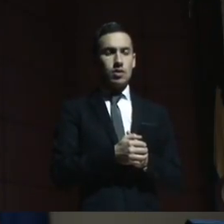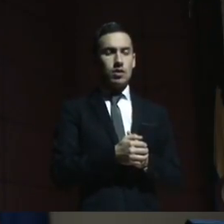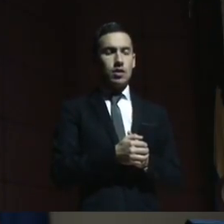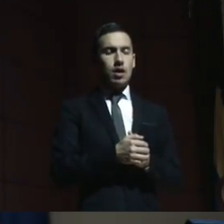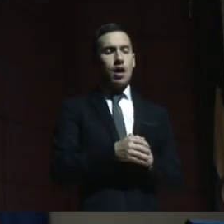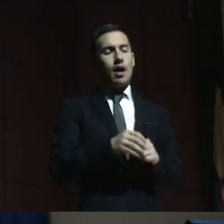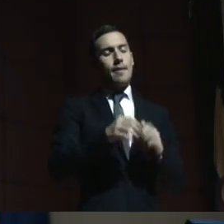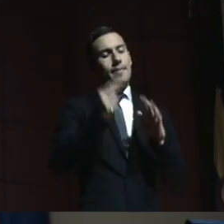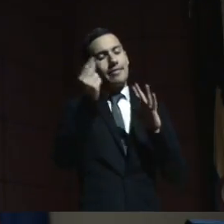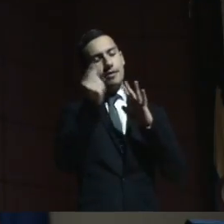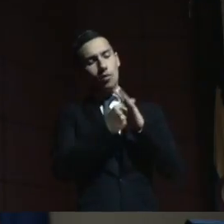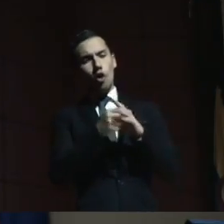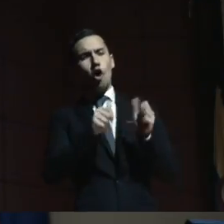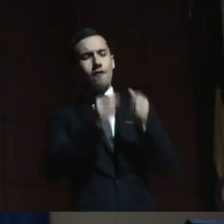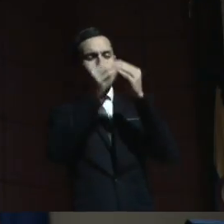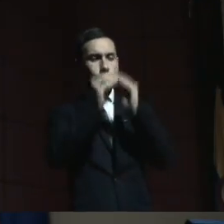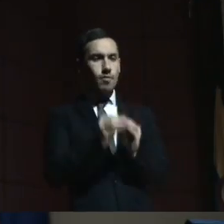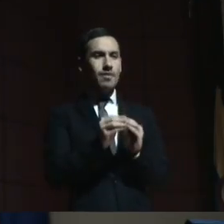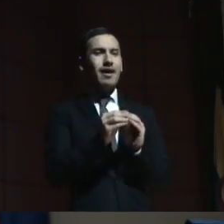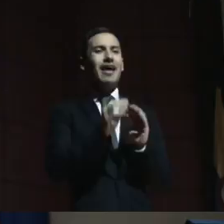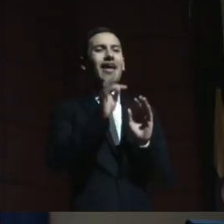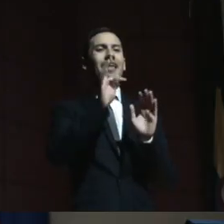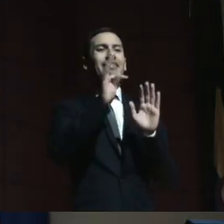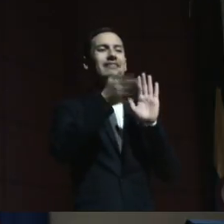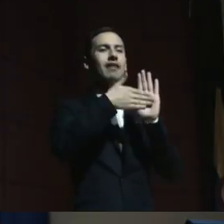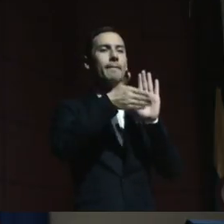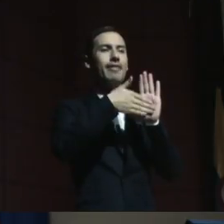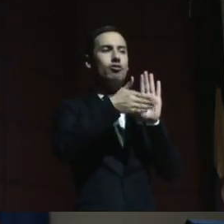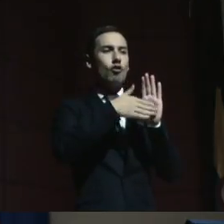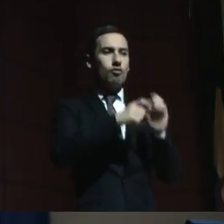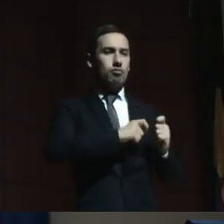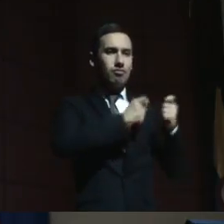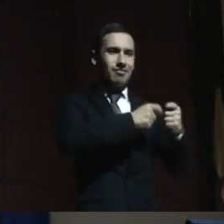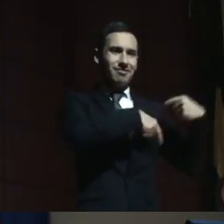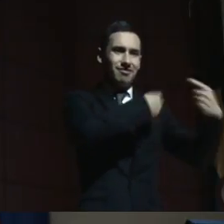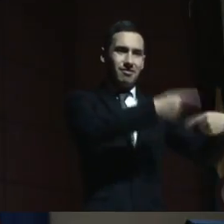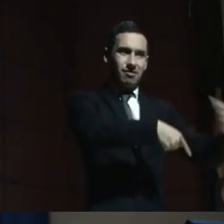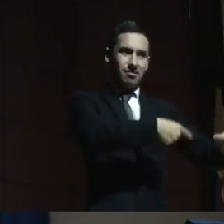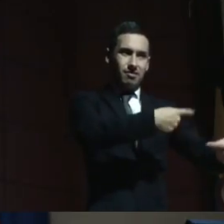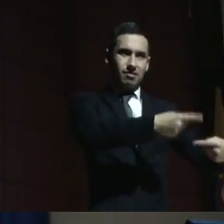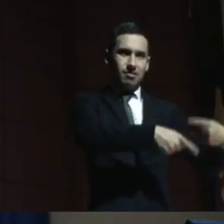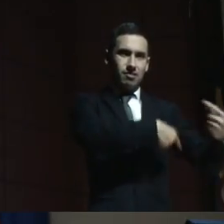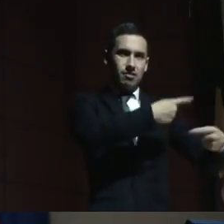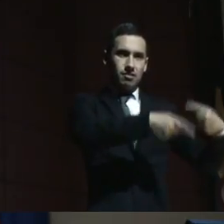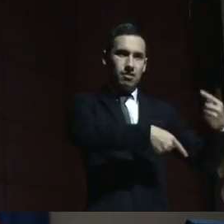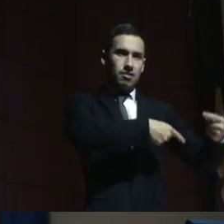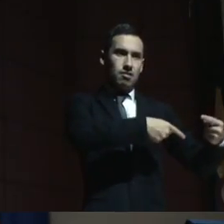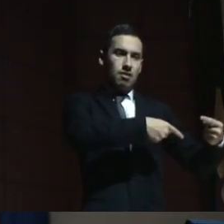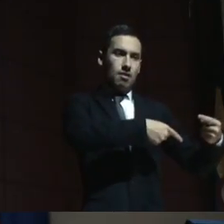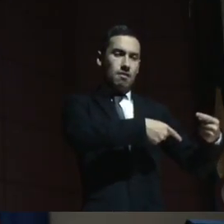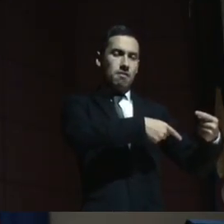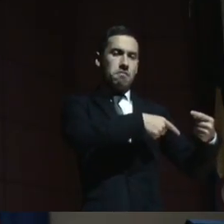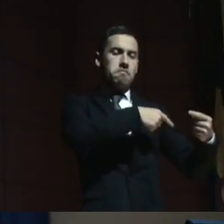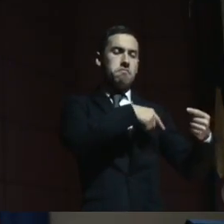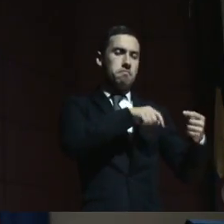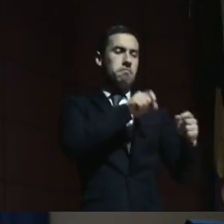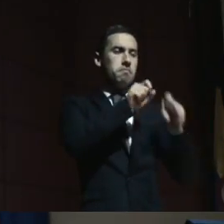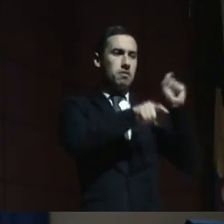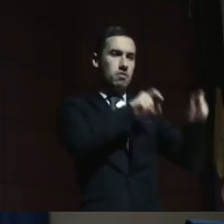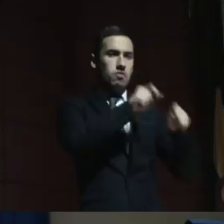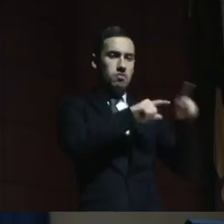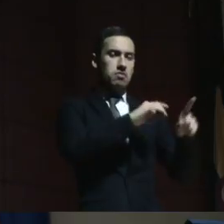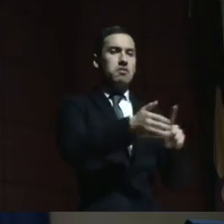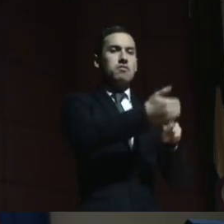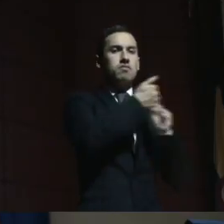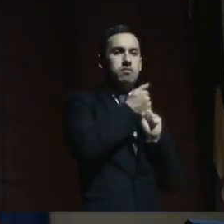figuras, los testamentos, hay otras figuras jurídicas que inclusive protegen más, ¿cierto? Y dejan cosas